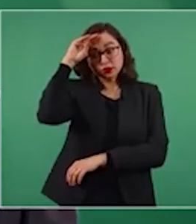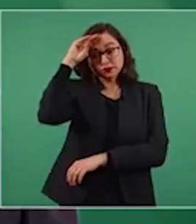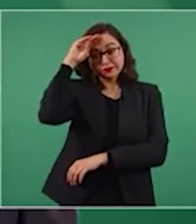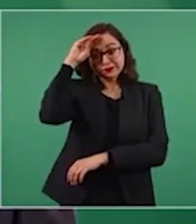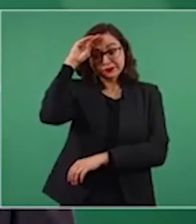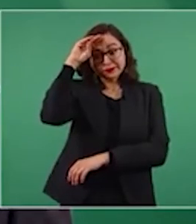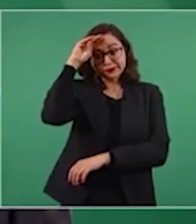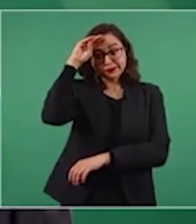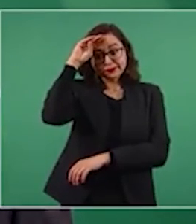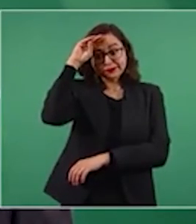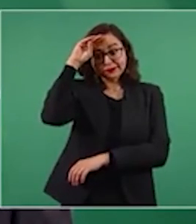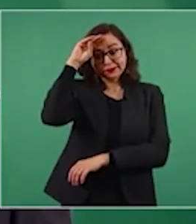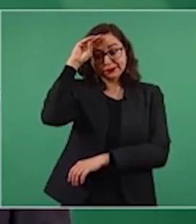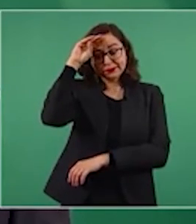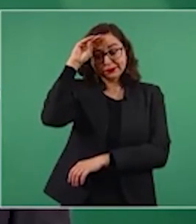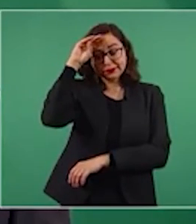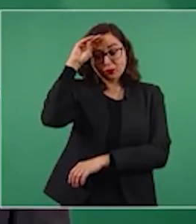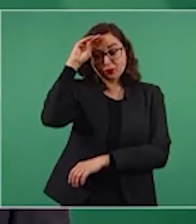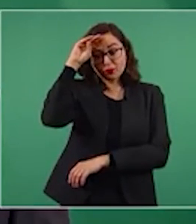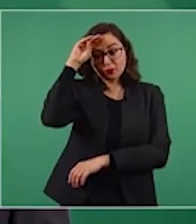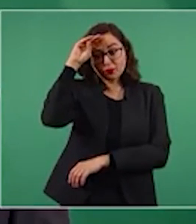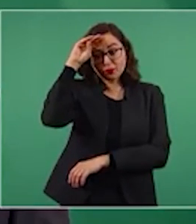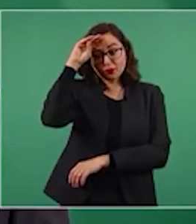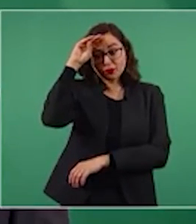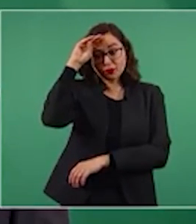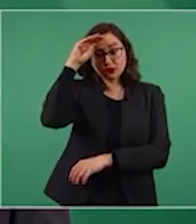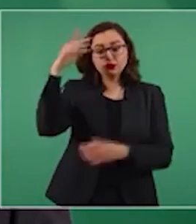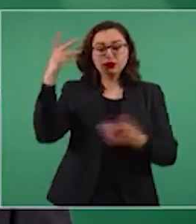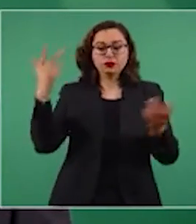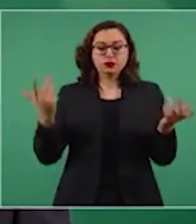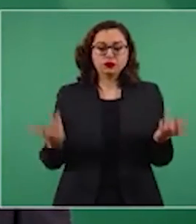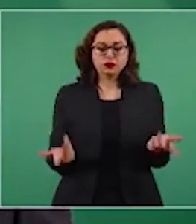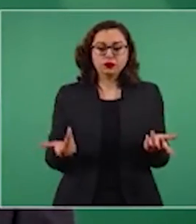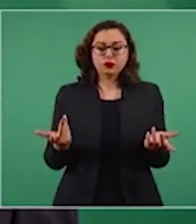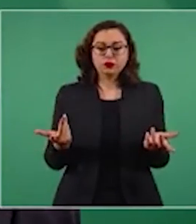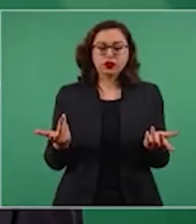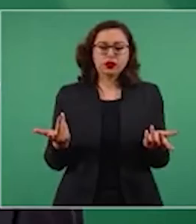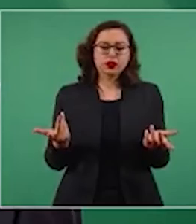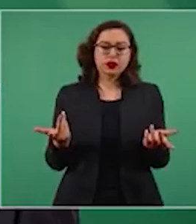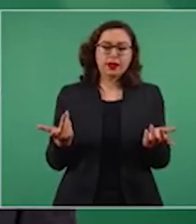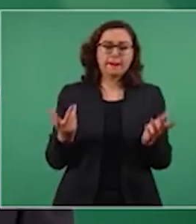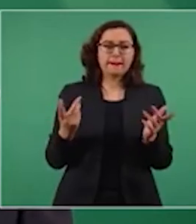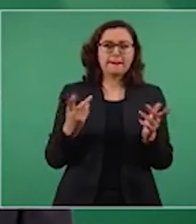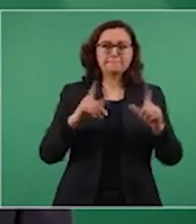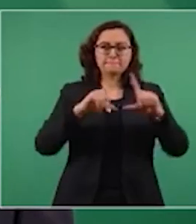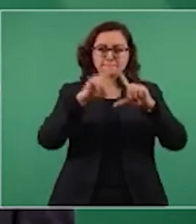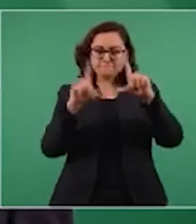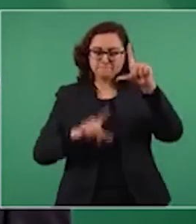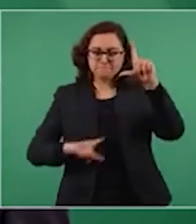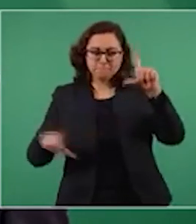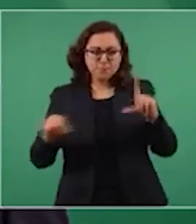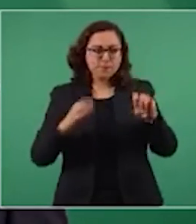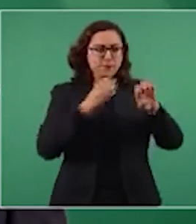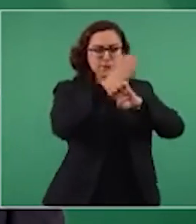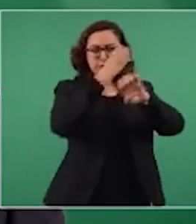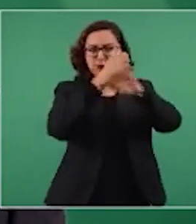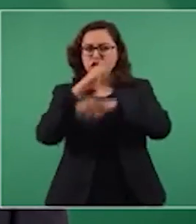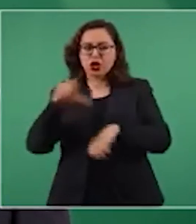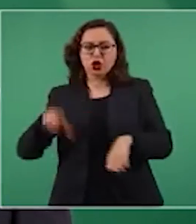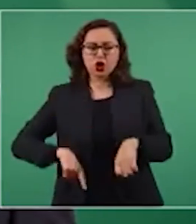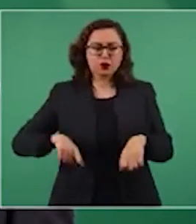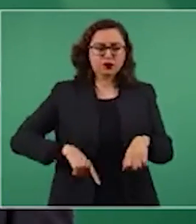tengo que poner ejemplos de buen comportamiento,